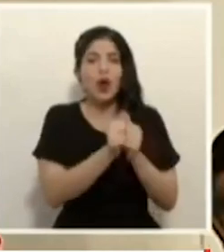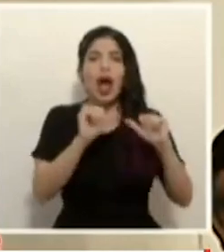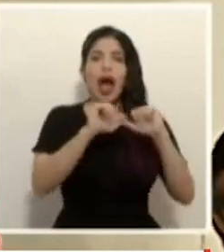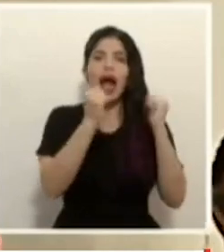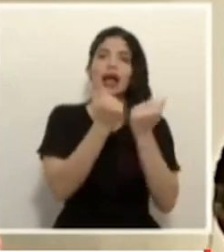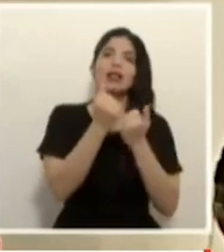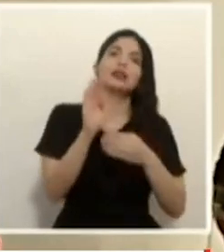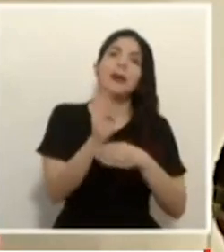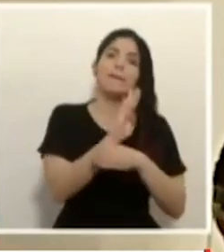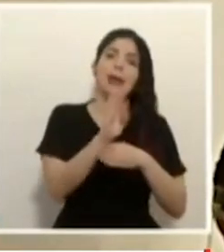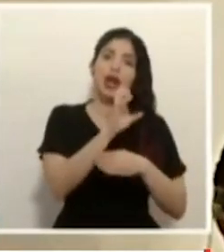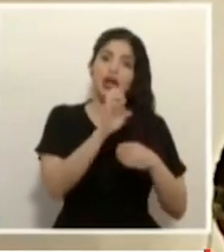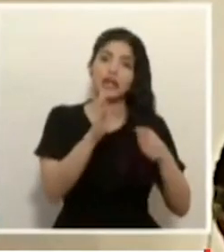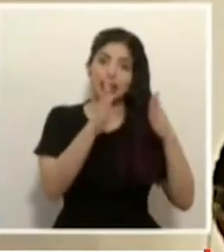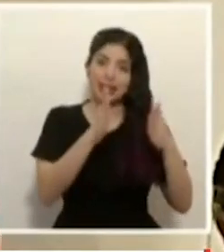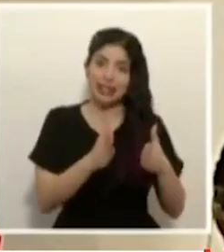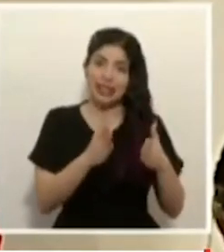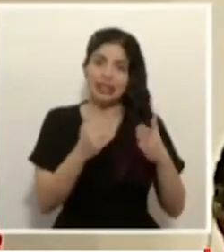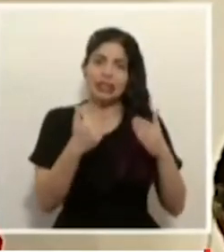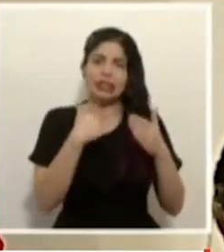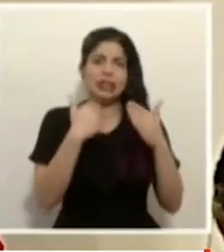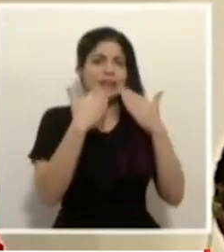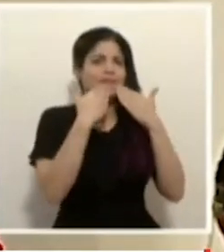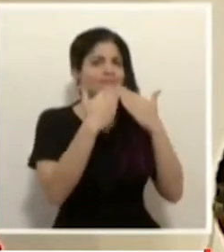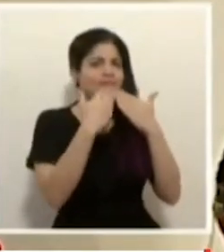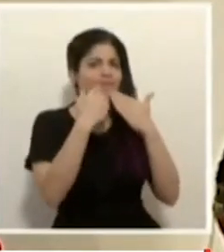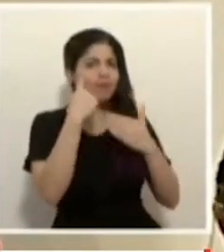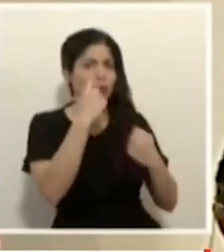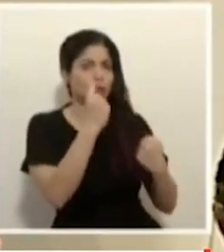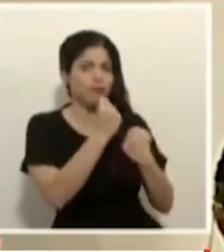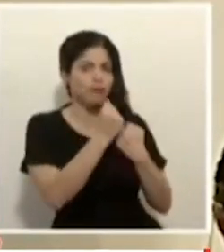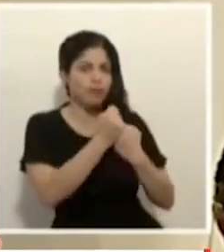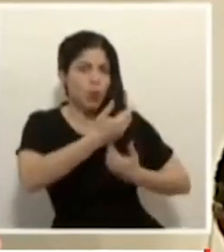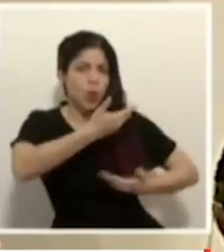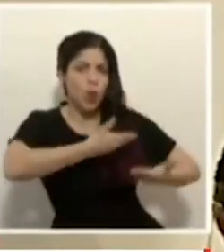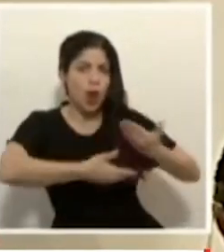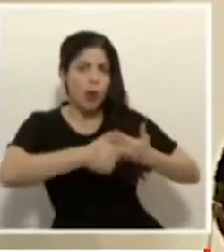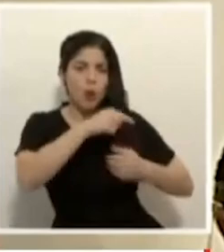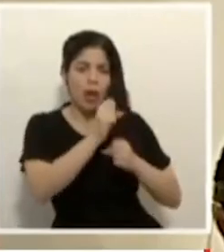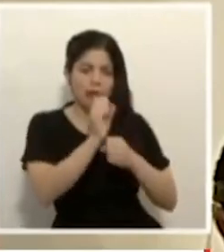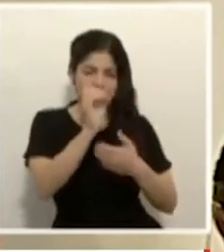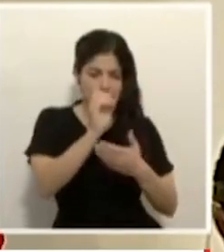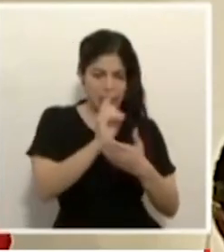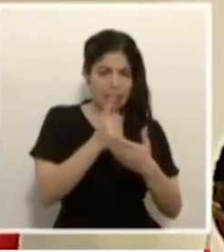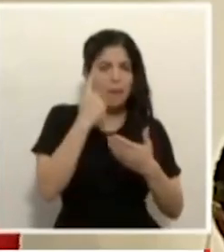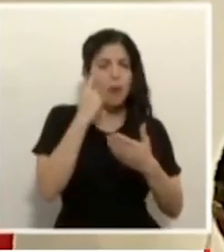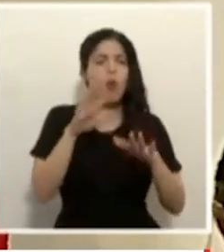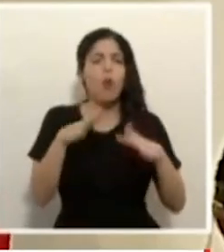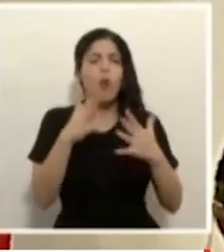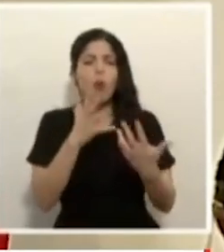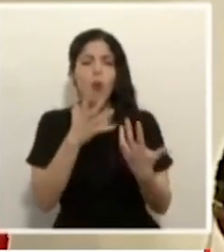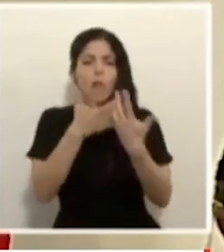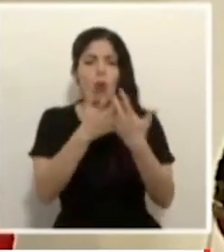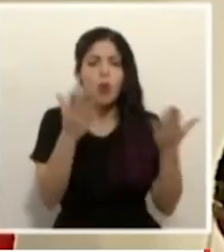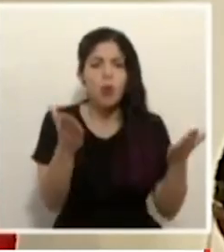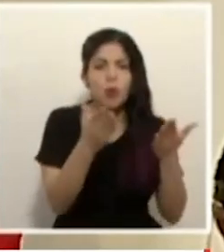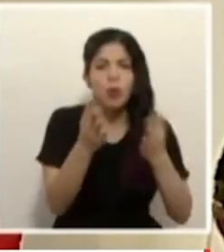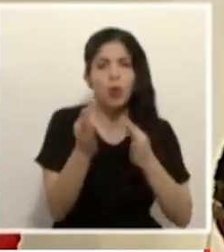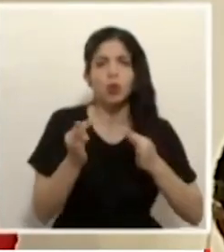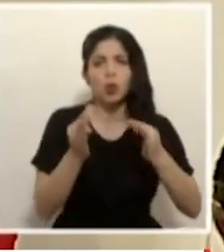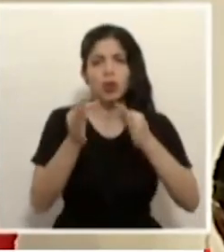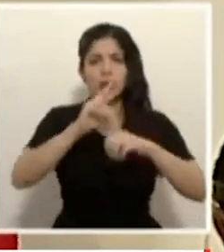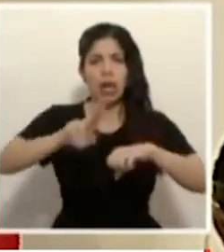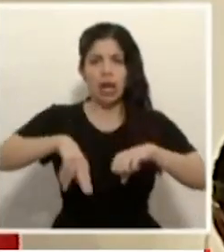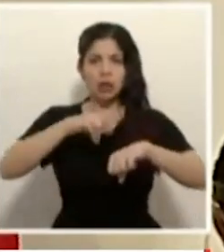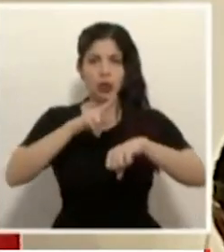Bancaria Costarricense, que le agradezco por su colaboración, ha diseñado para incentivar el consumo en el turismo nacional, el